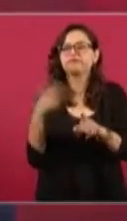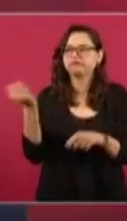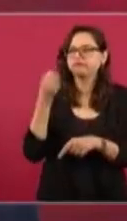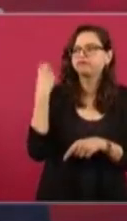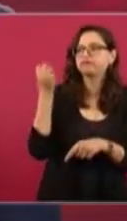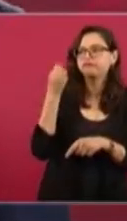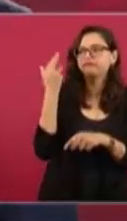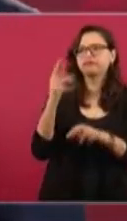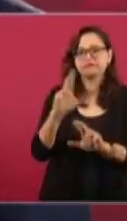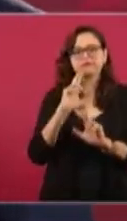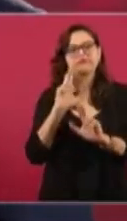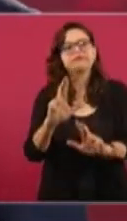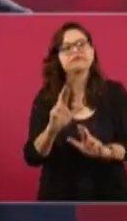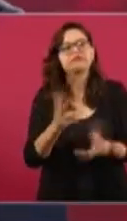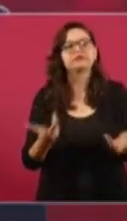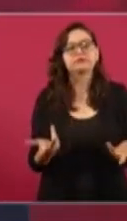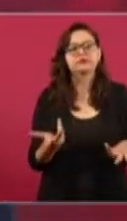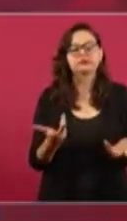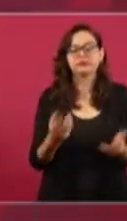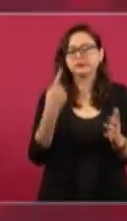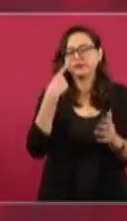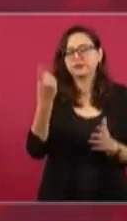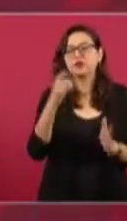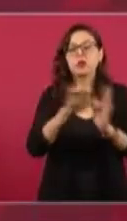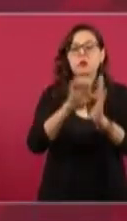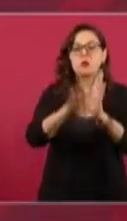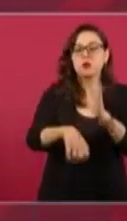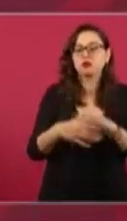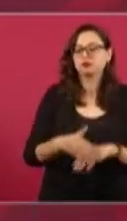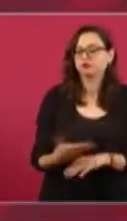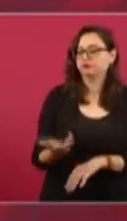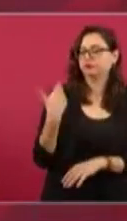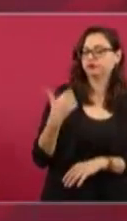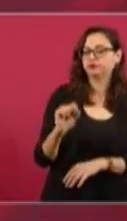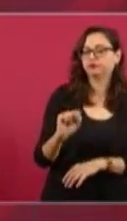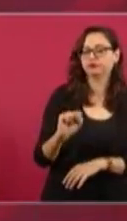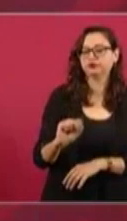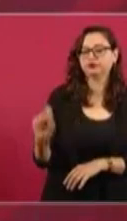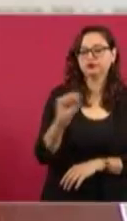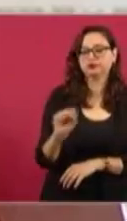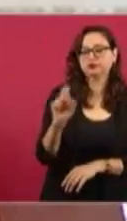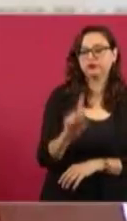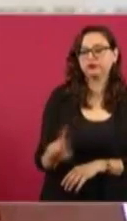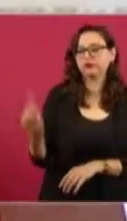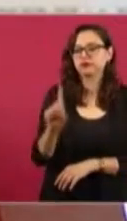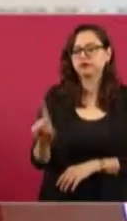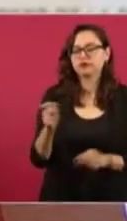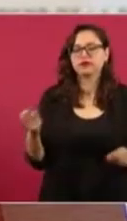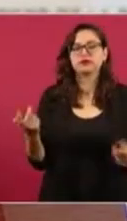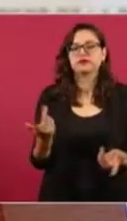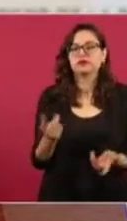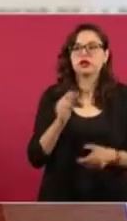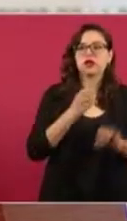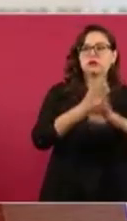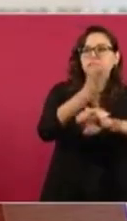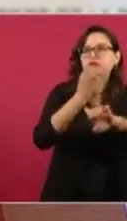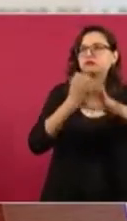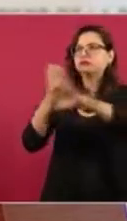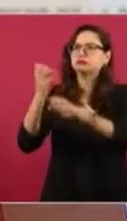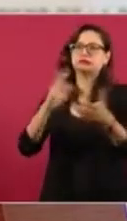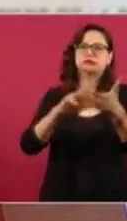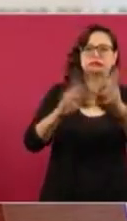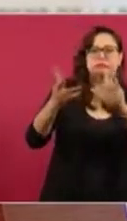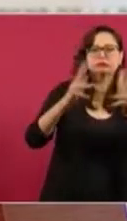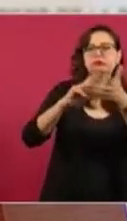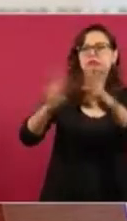algunos estados, el Reforma, para variar,